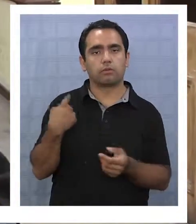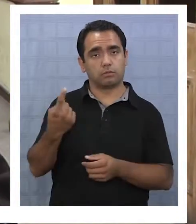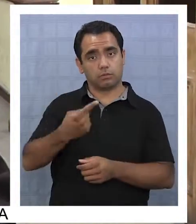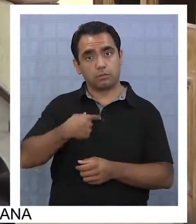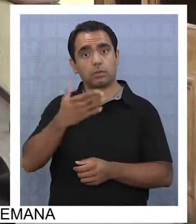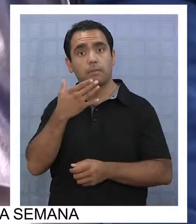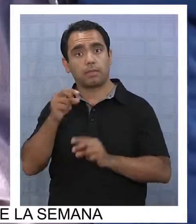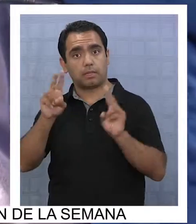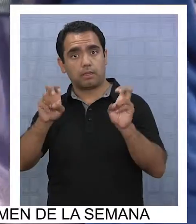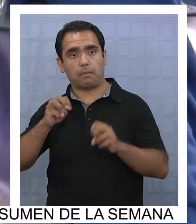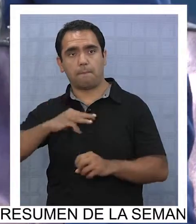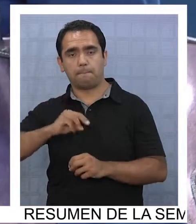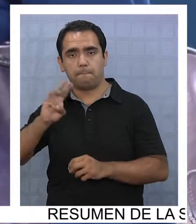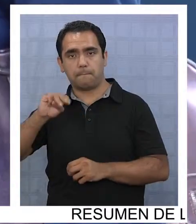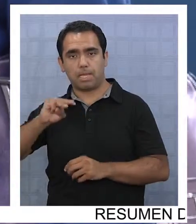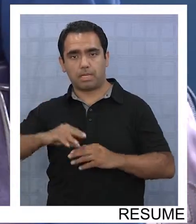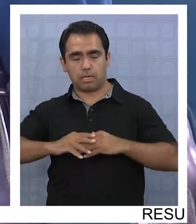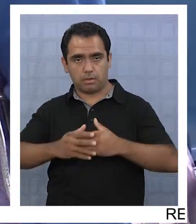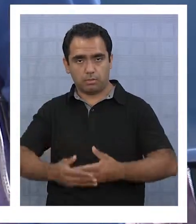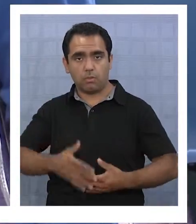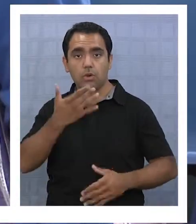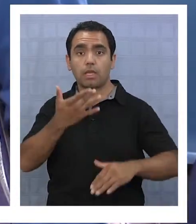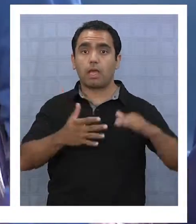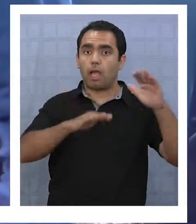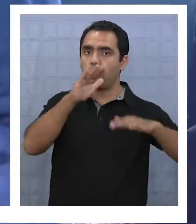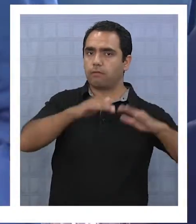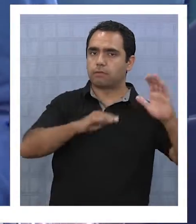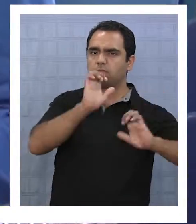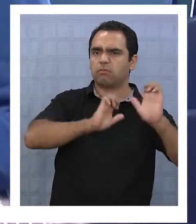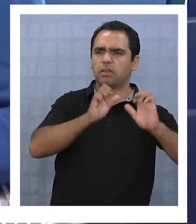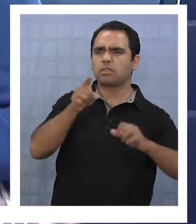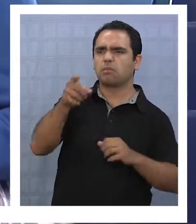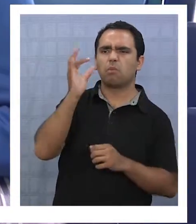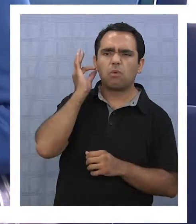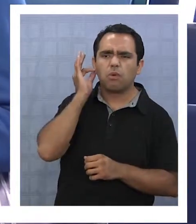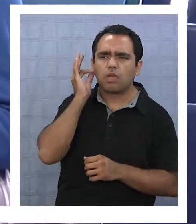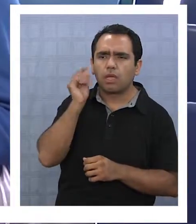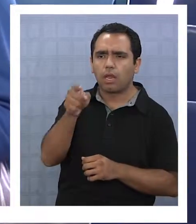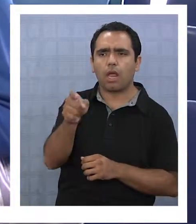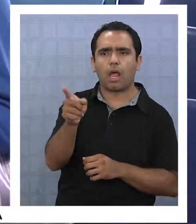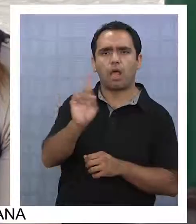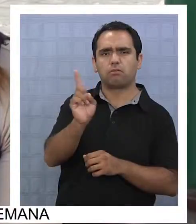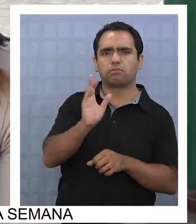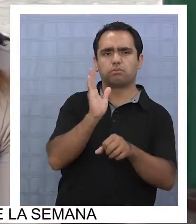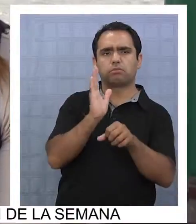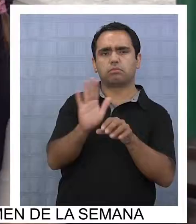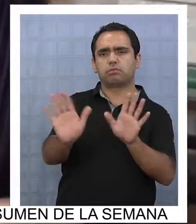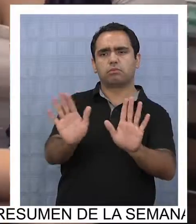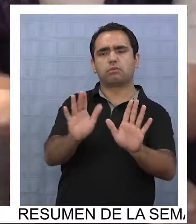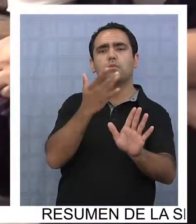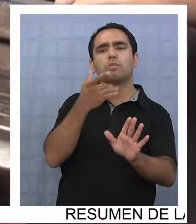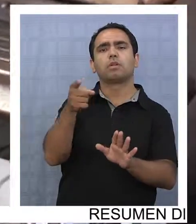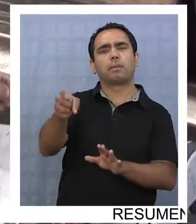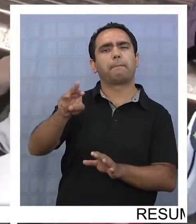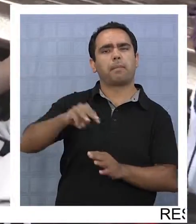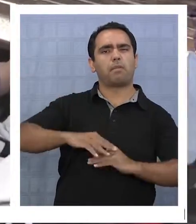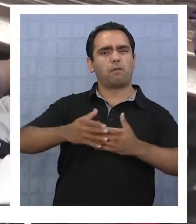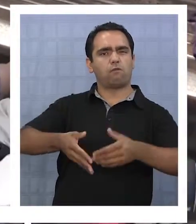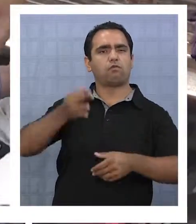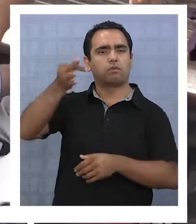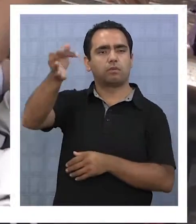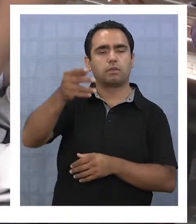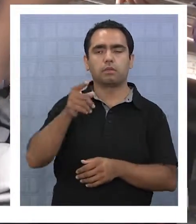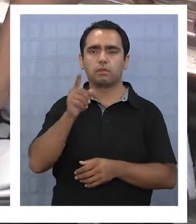que es un gran punto, porque muchas empresas no contratan muchas mujeres que son fértiles por el hecho de la maternidad